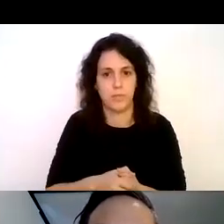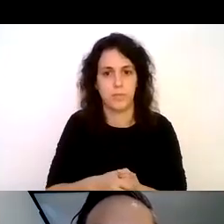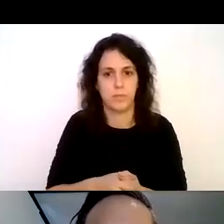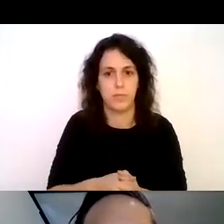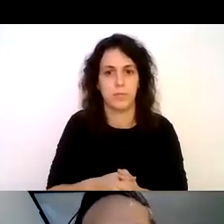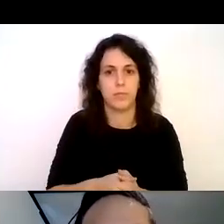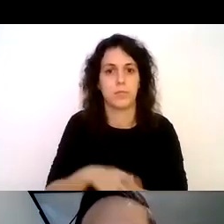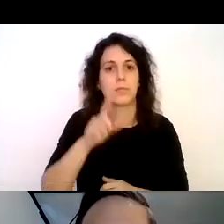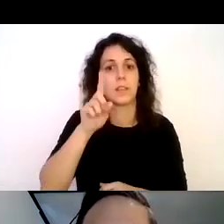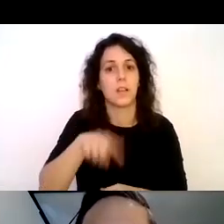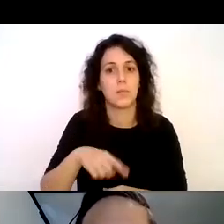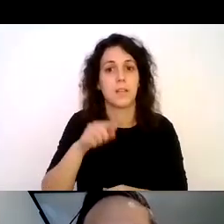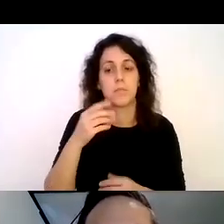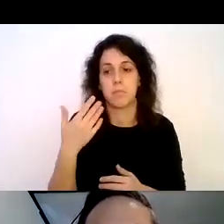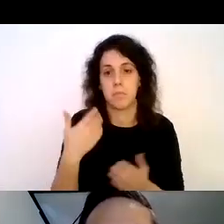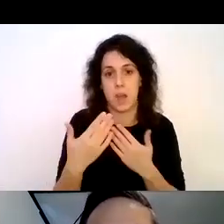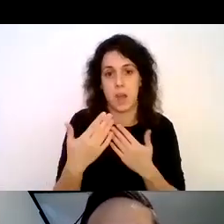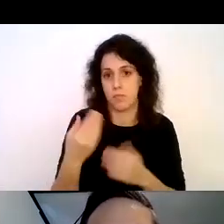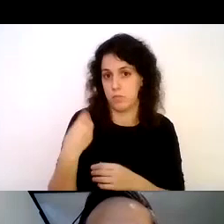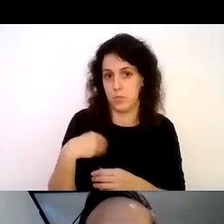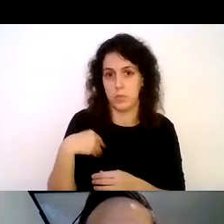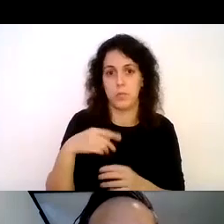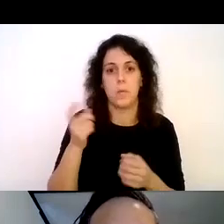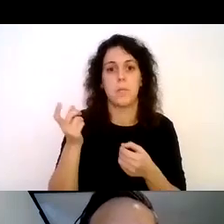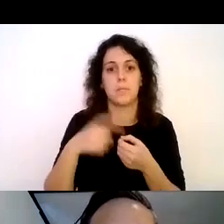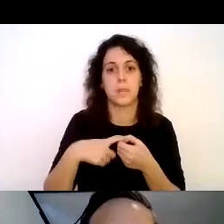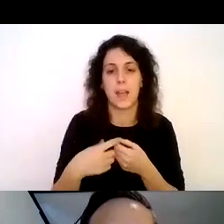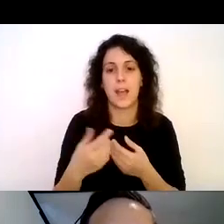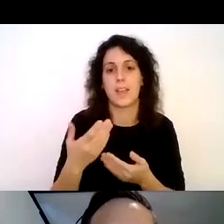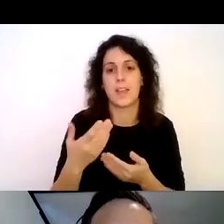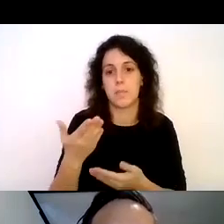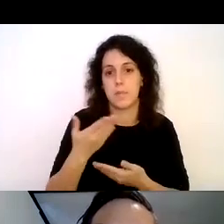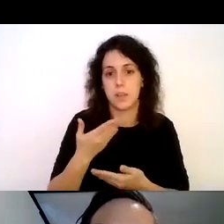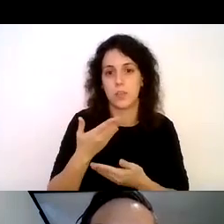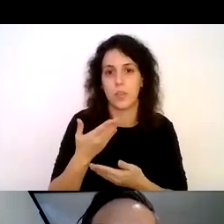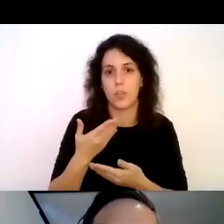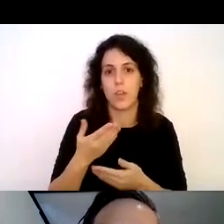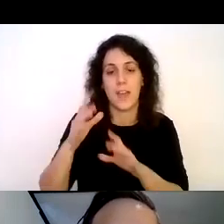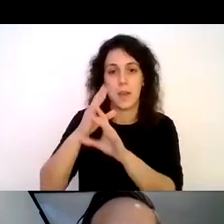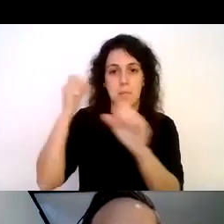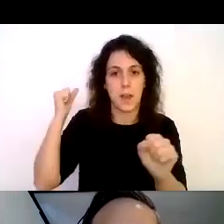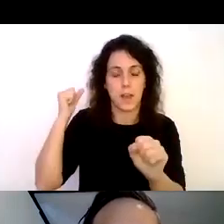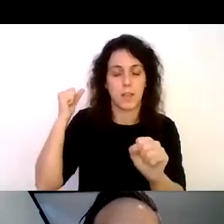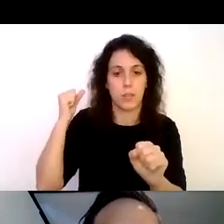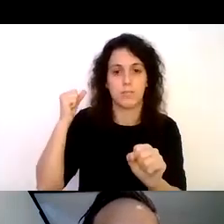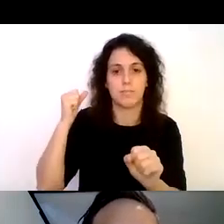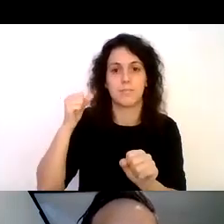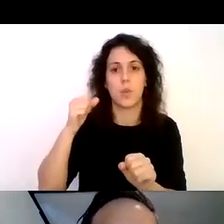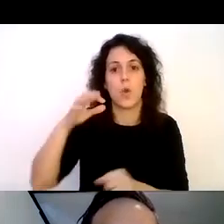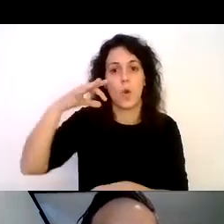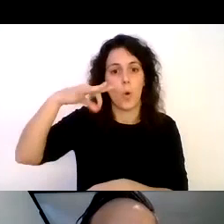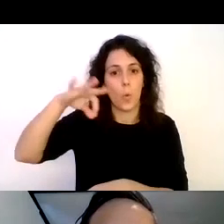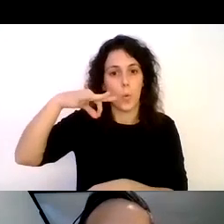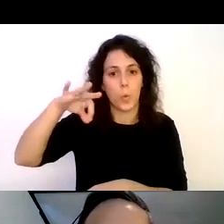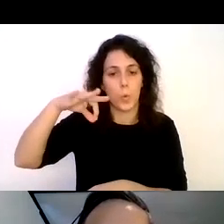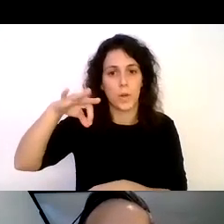también en esa conversación me invitó a participar como embajador de Access App Chile que es la primera y única app en el país que provee información